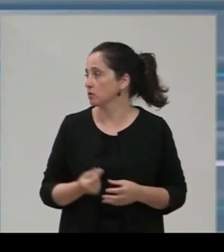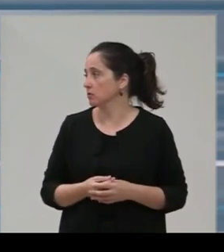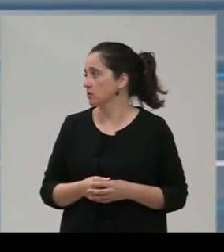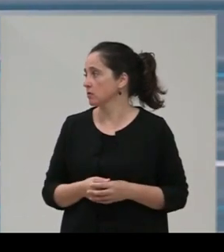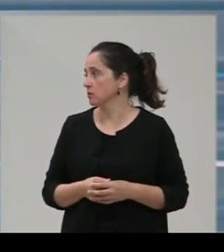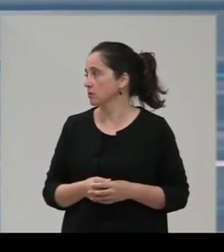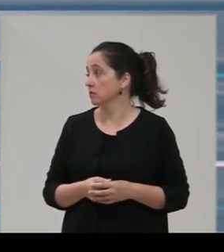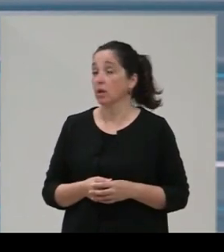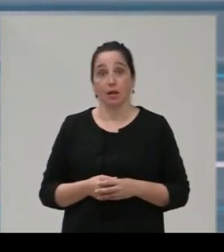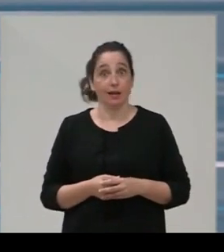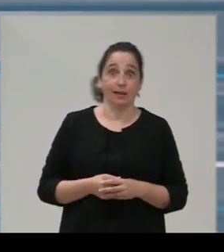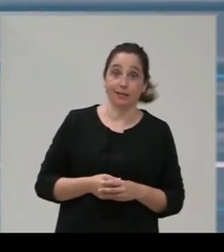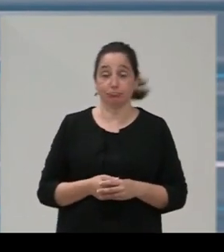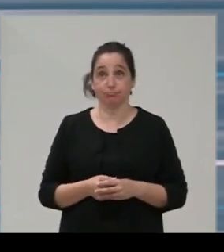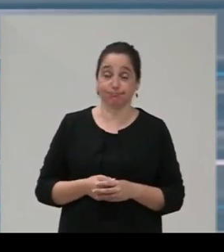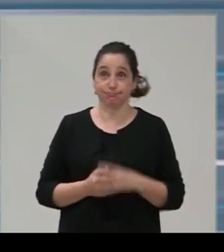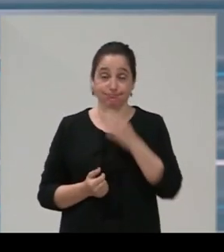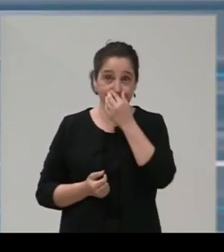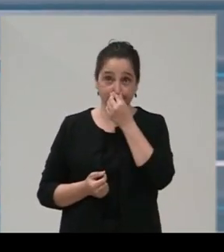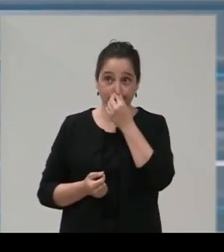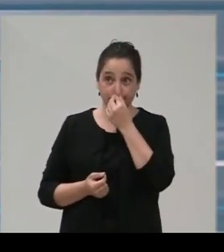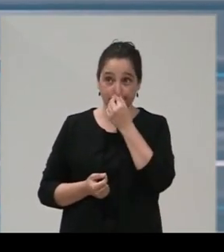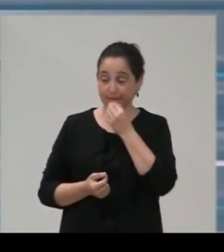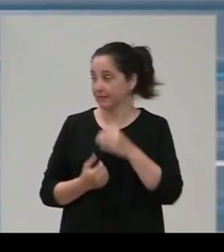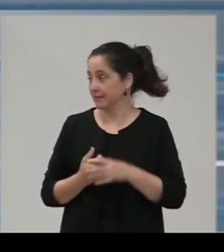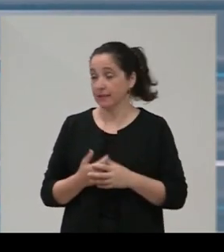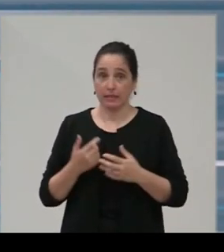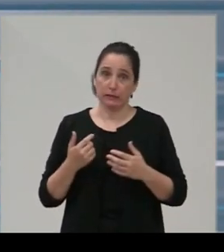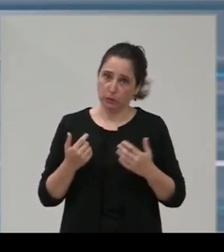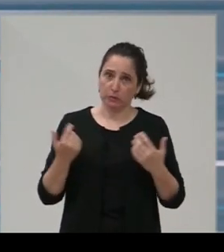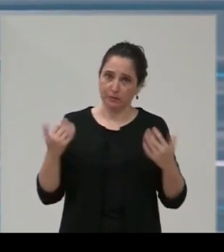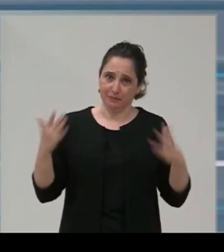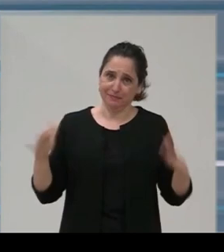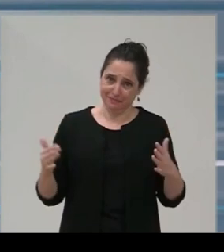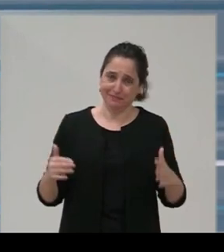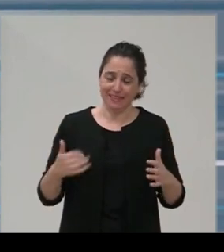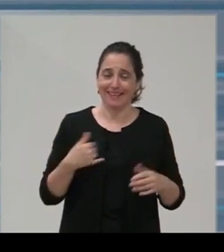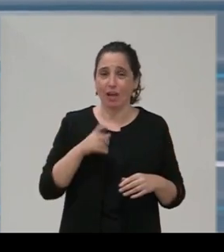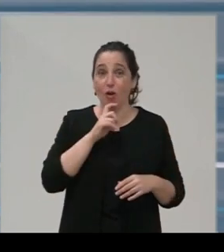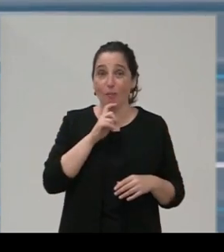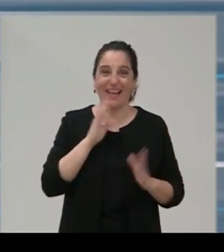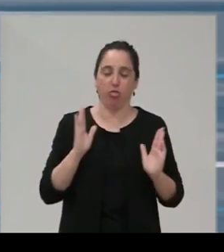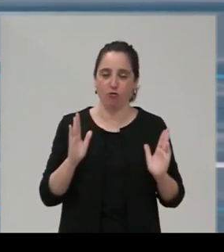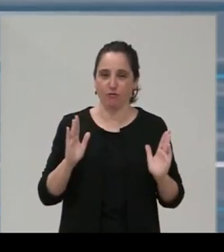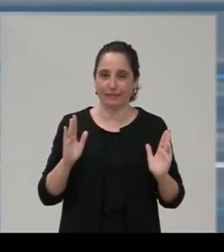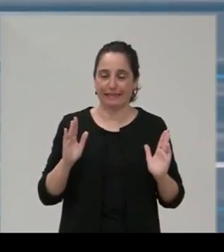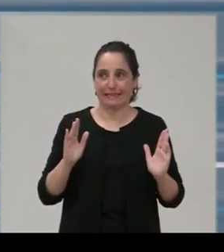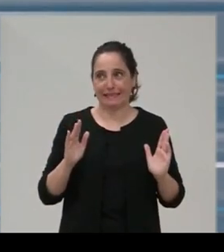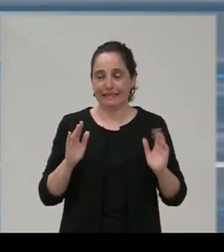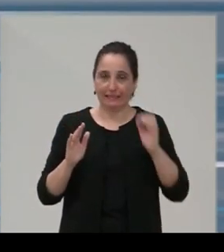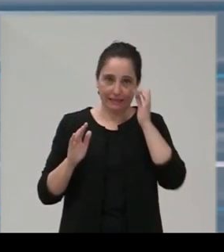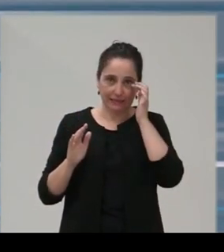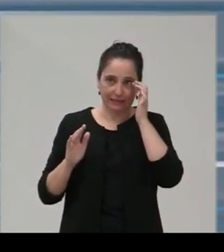es complicado es complicado porque efectivamente donde